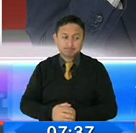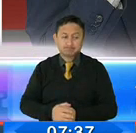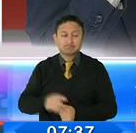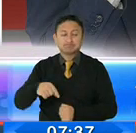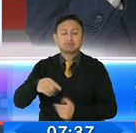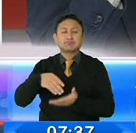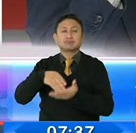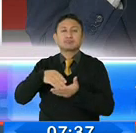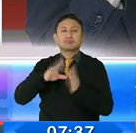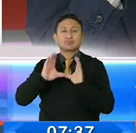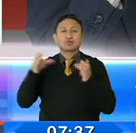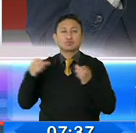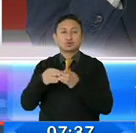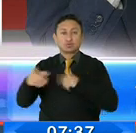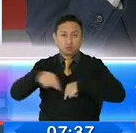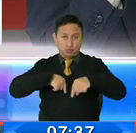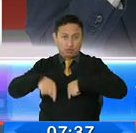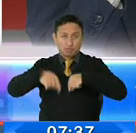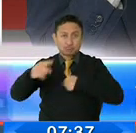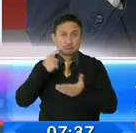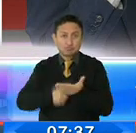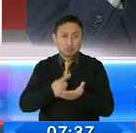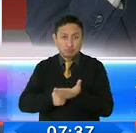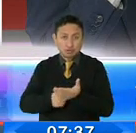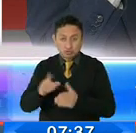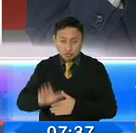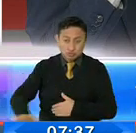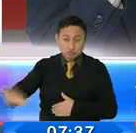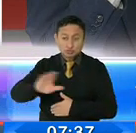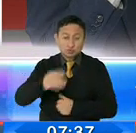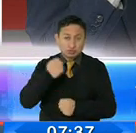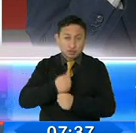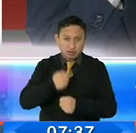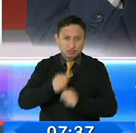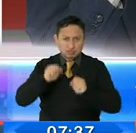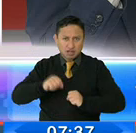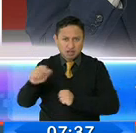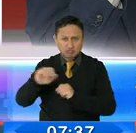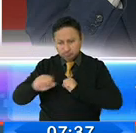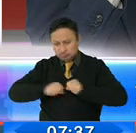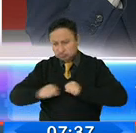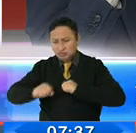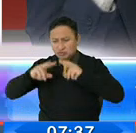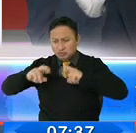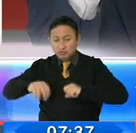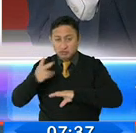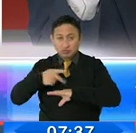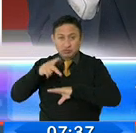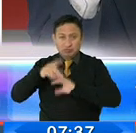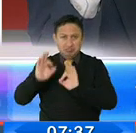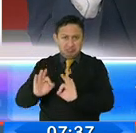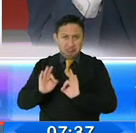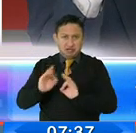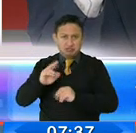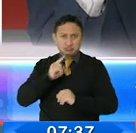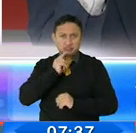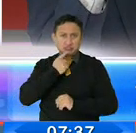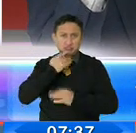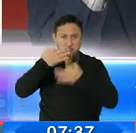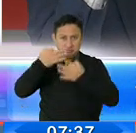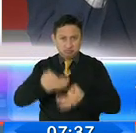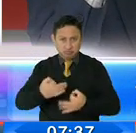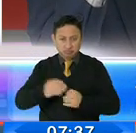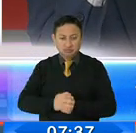señores miembros de la Comisión de Movilidad han hecho, un, un, un trabajo, eh, bastante profesional, bastante serio, están